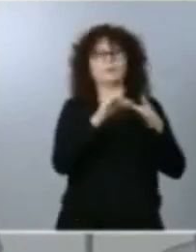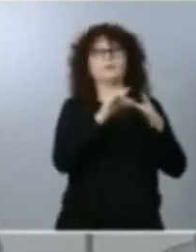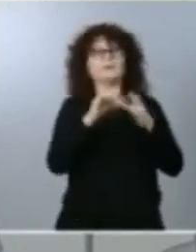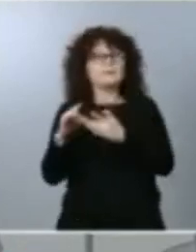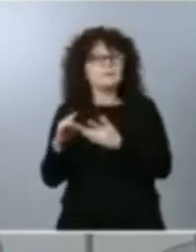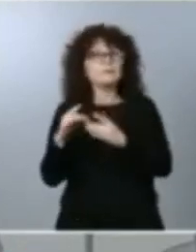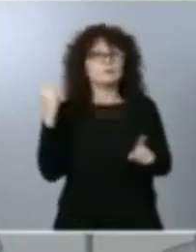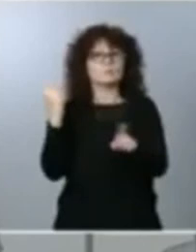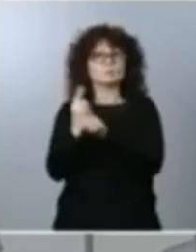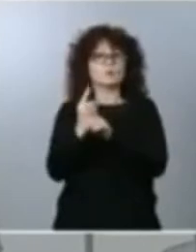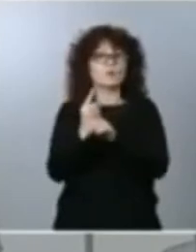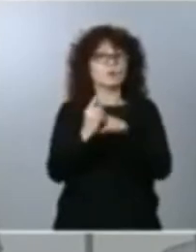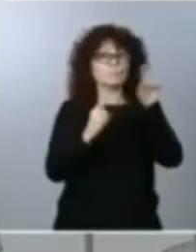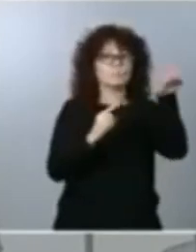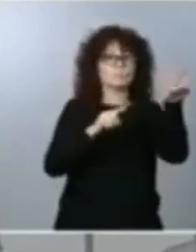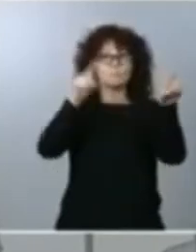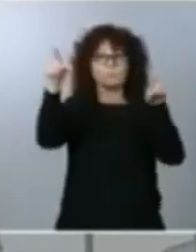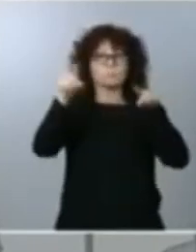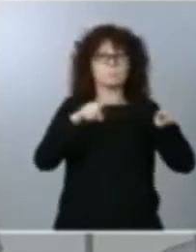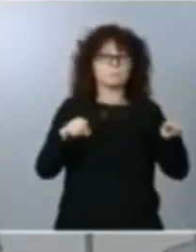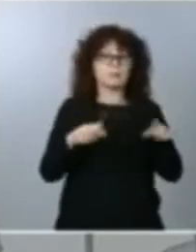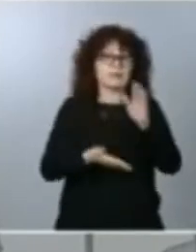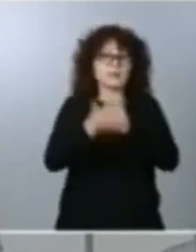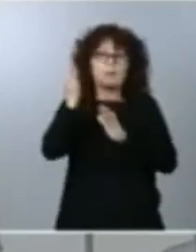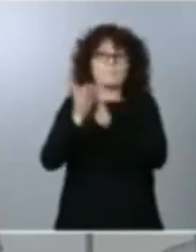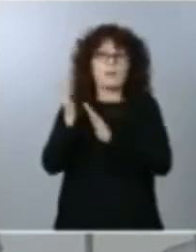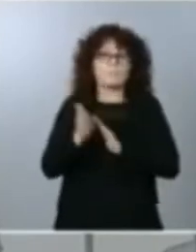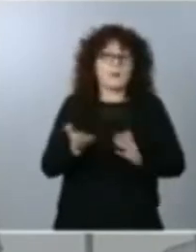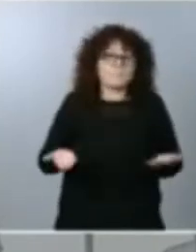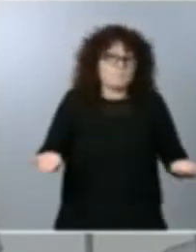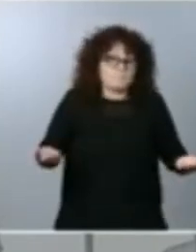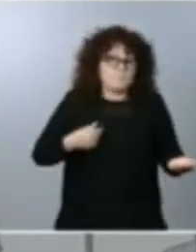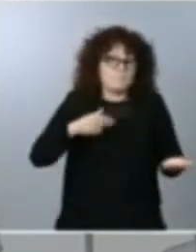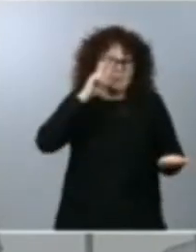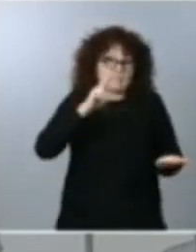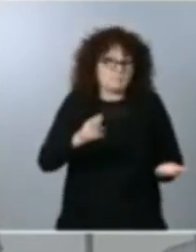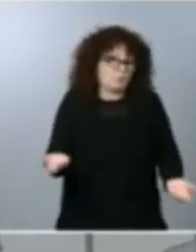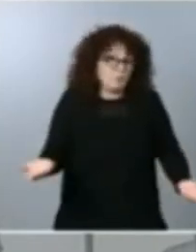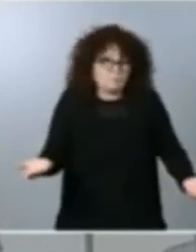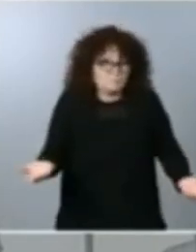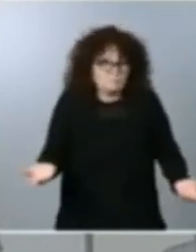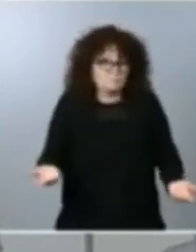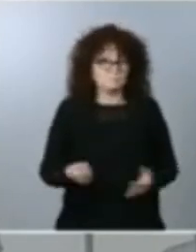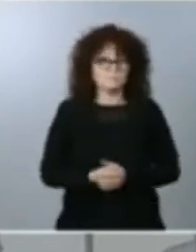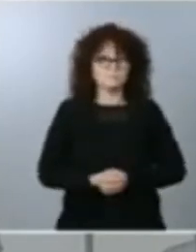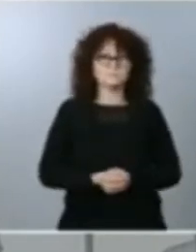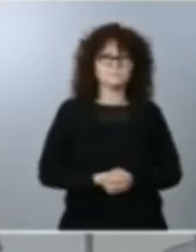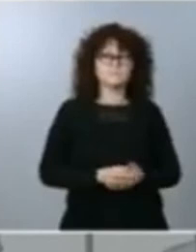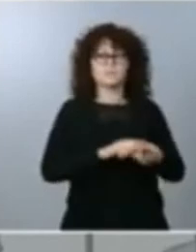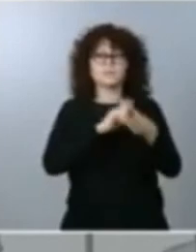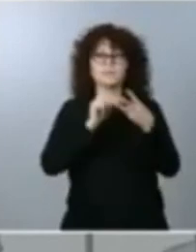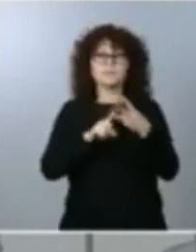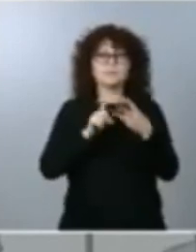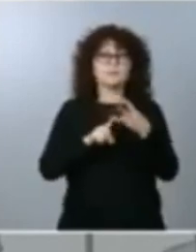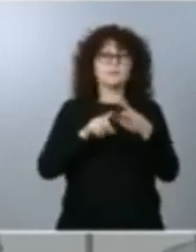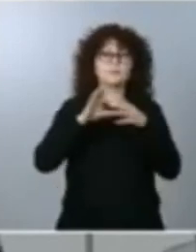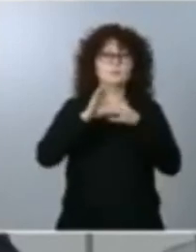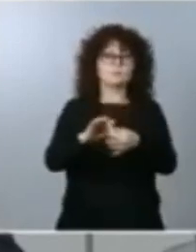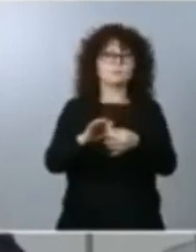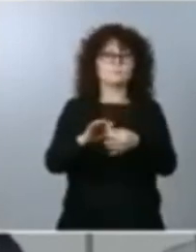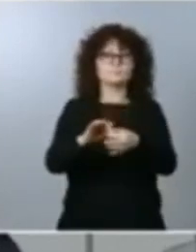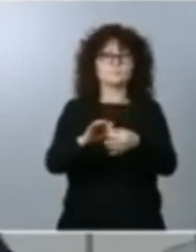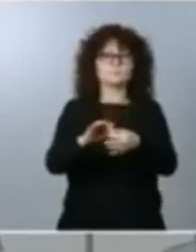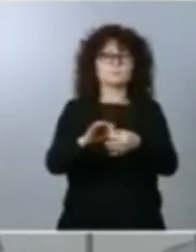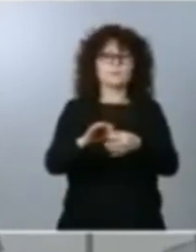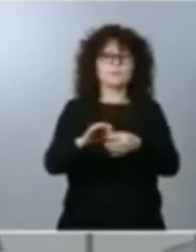le diga pues hombre pues todo el respeto del mundo faltaría más y en tercer lugar en relación con la crisis migratoria